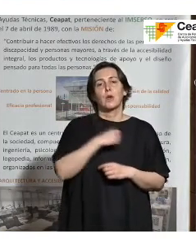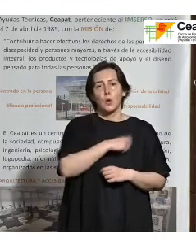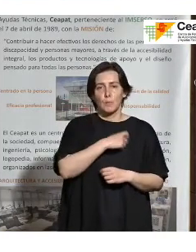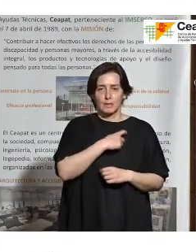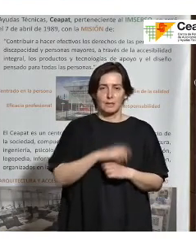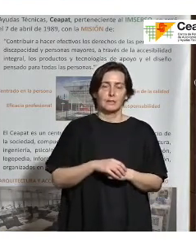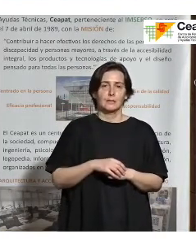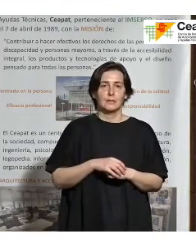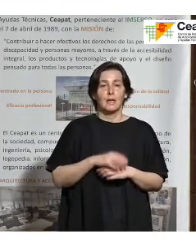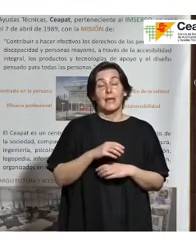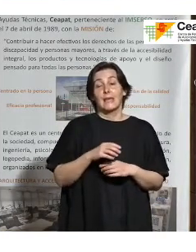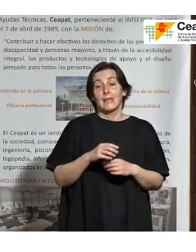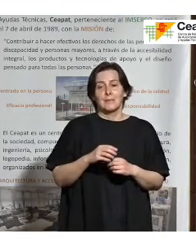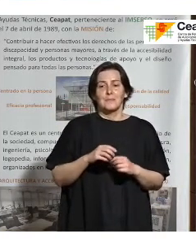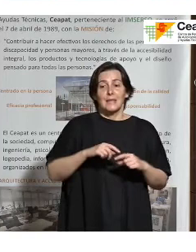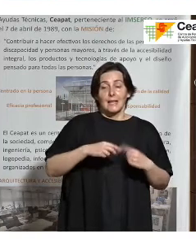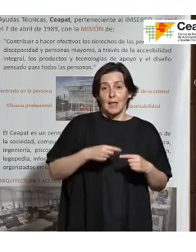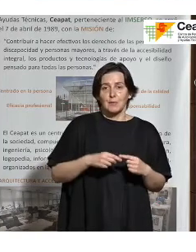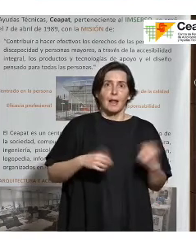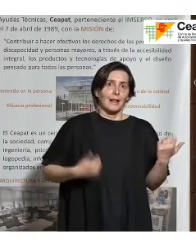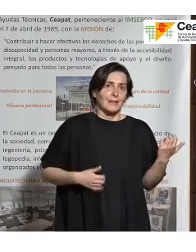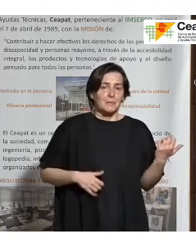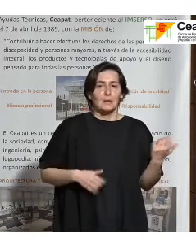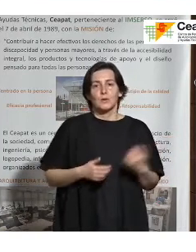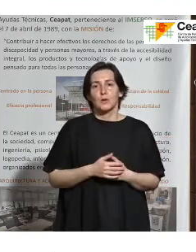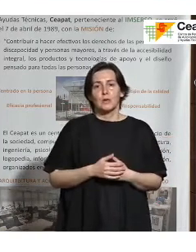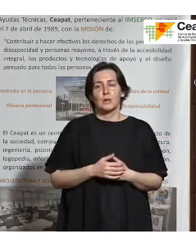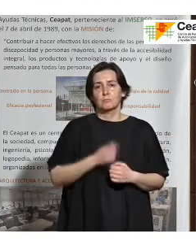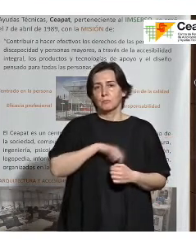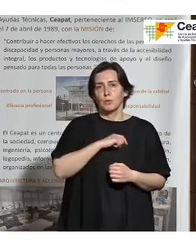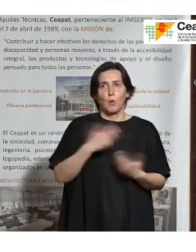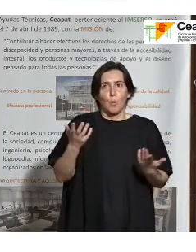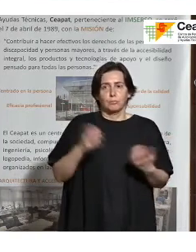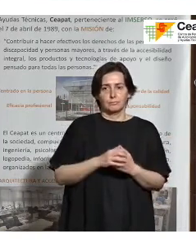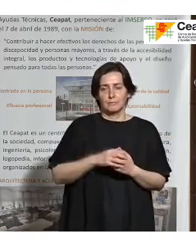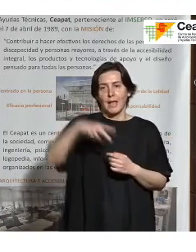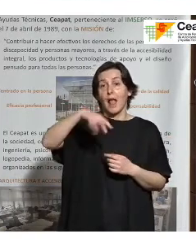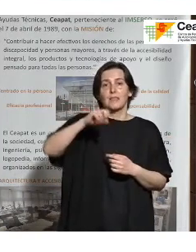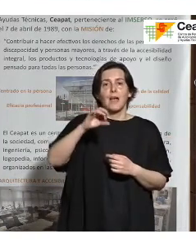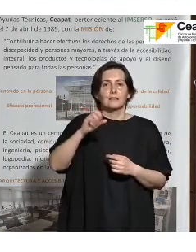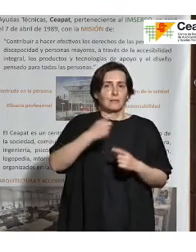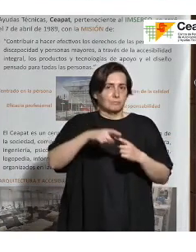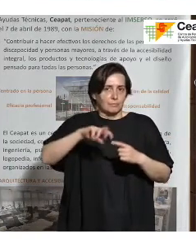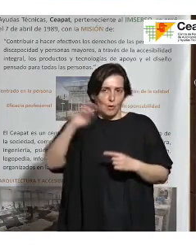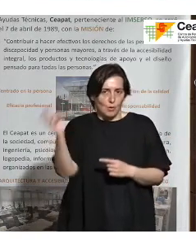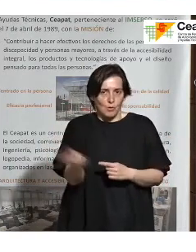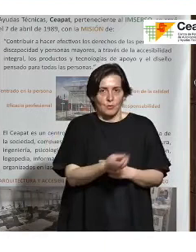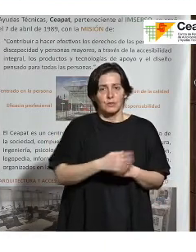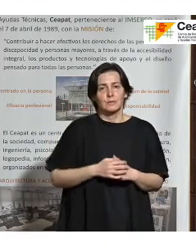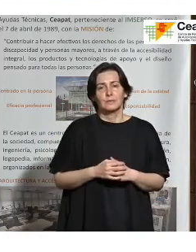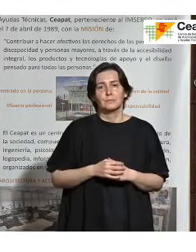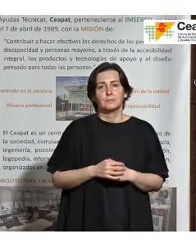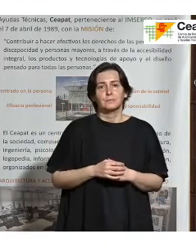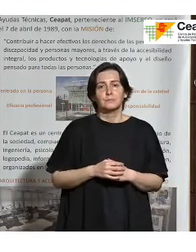encaje de bolillos hasta guitarra española o cosas de la NASA. Por así deciros, tenemos un amplio abanico.